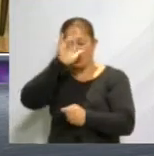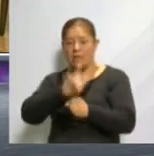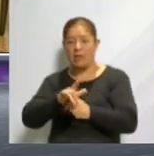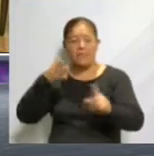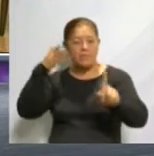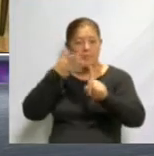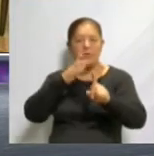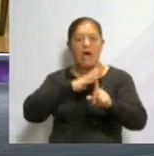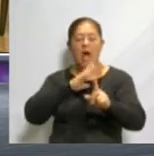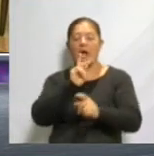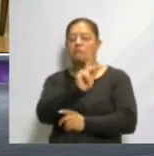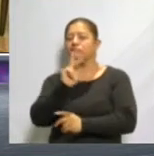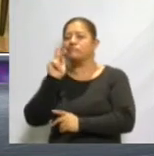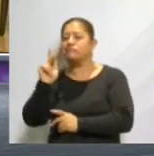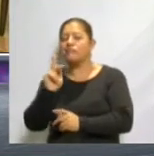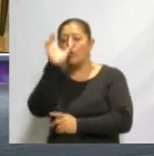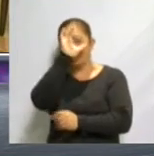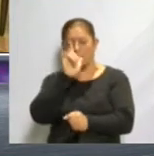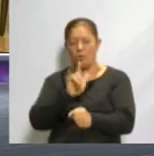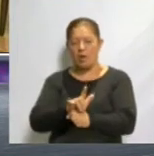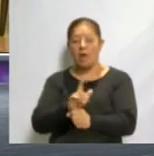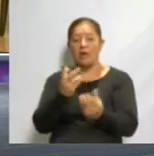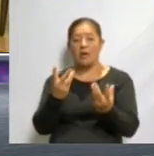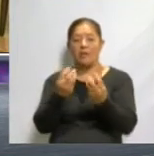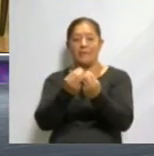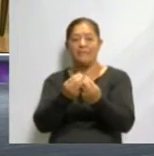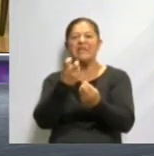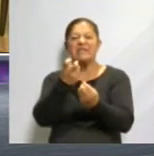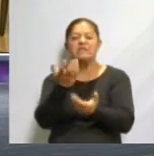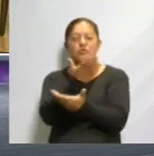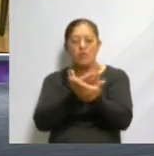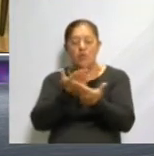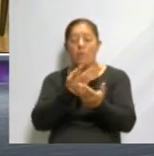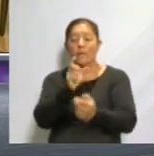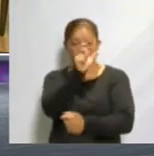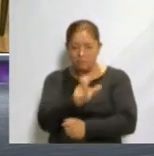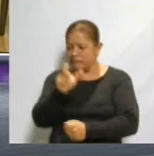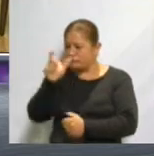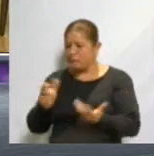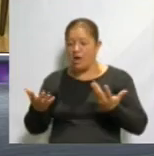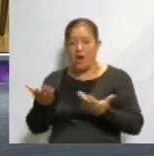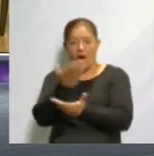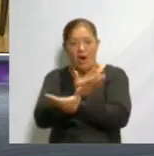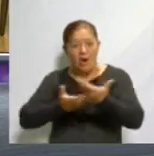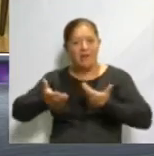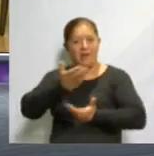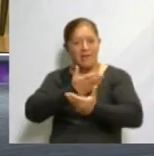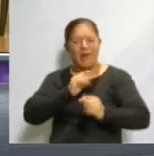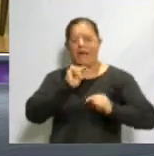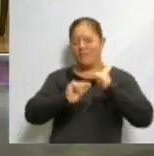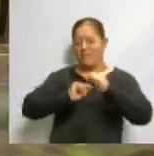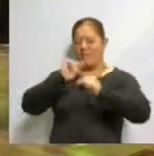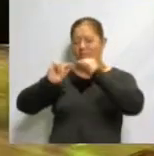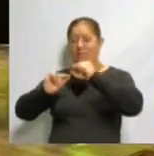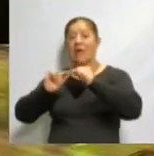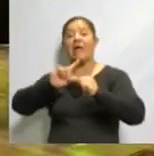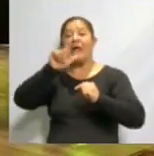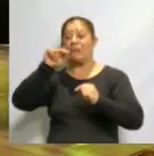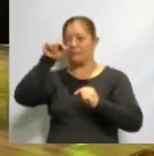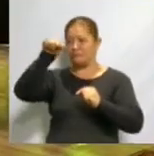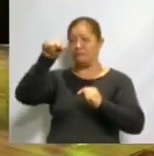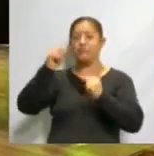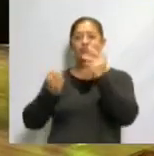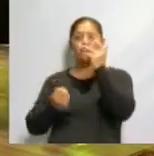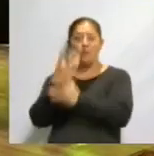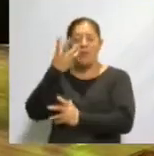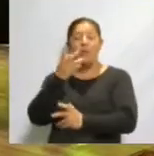sincretismo cultural, en el que precisamente estos rasgos se combinan de manera paulatina para generar algo nuevo. Tanto el Halloween como el Día